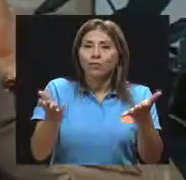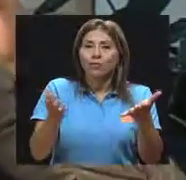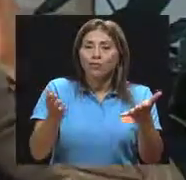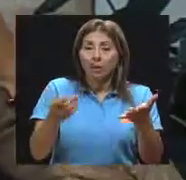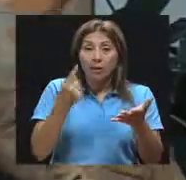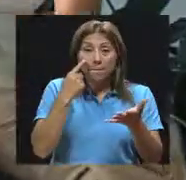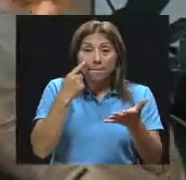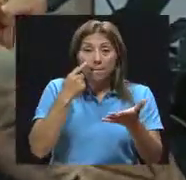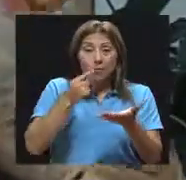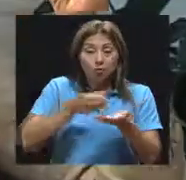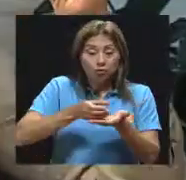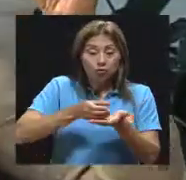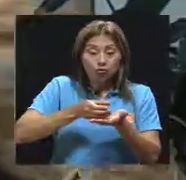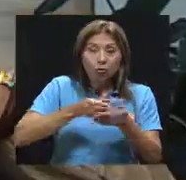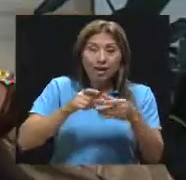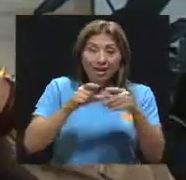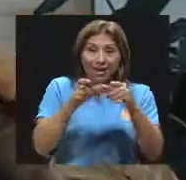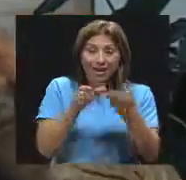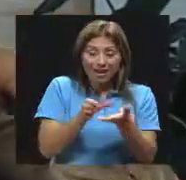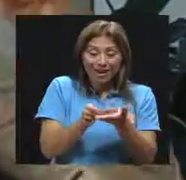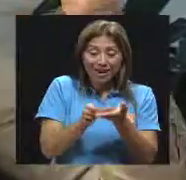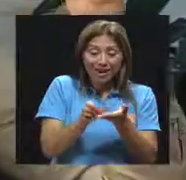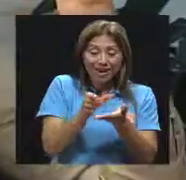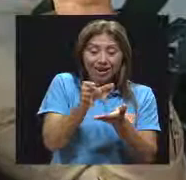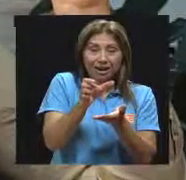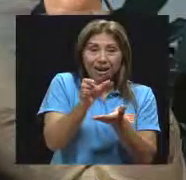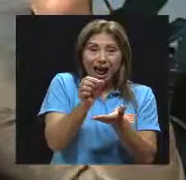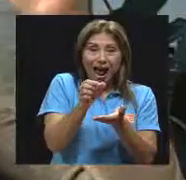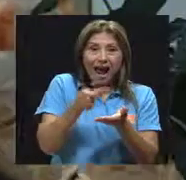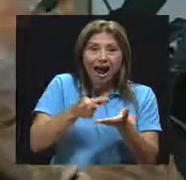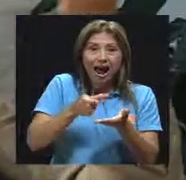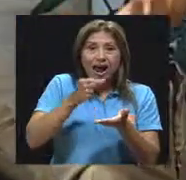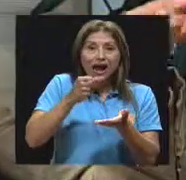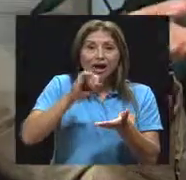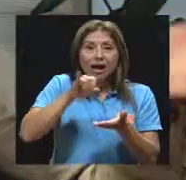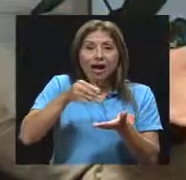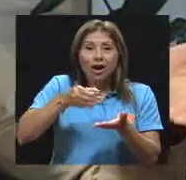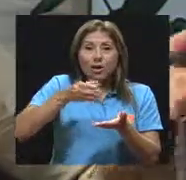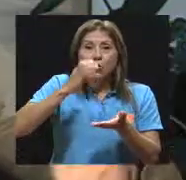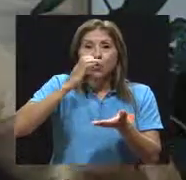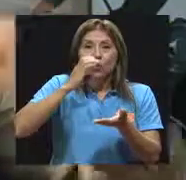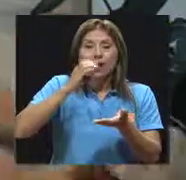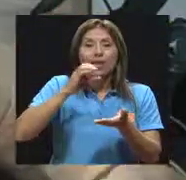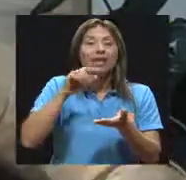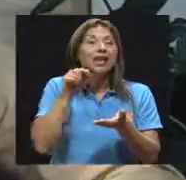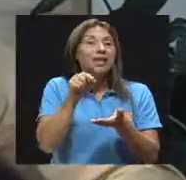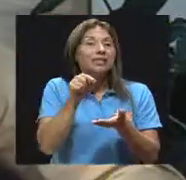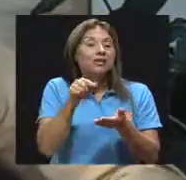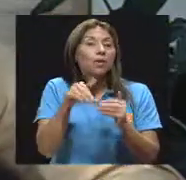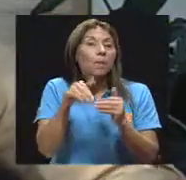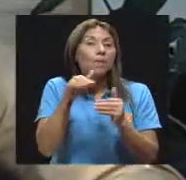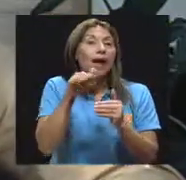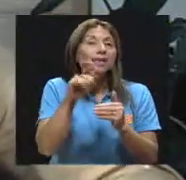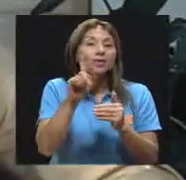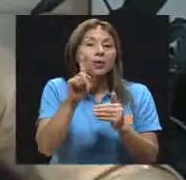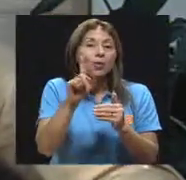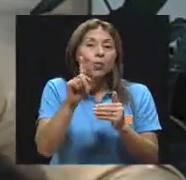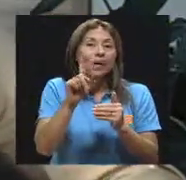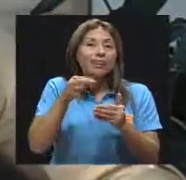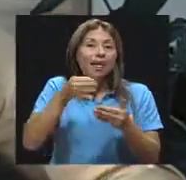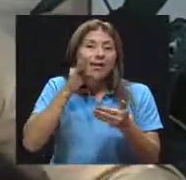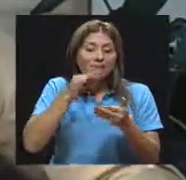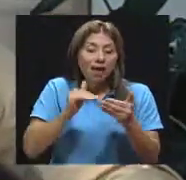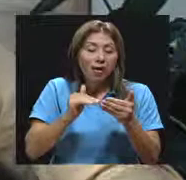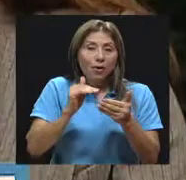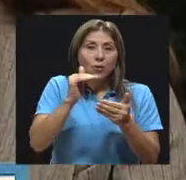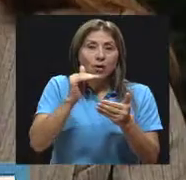jugos de caja que tienen más de 250 mililitros o una taza para un niño de 4 o 5 años es